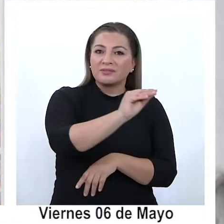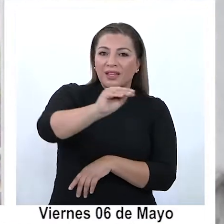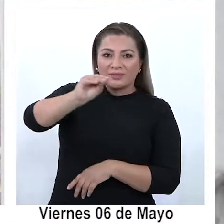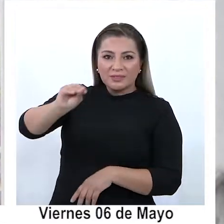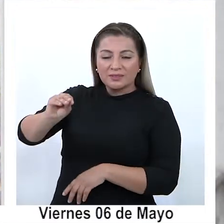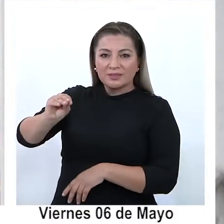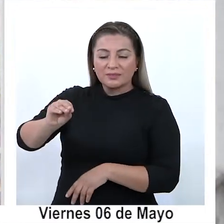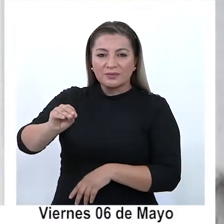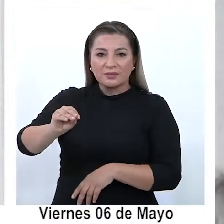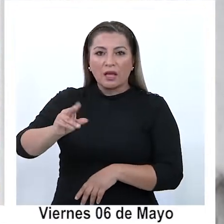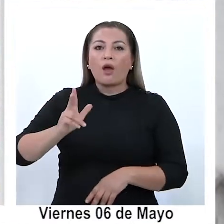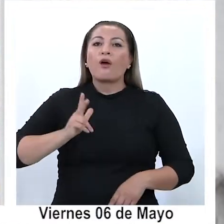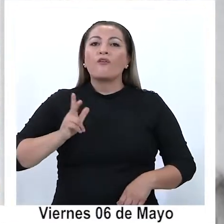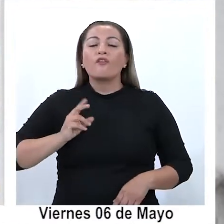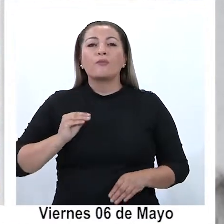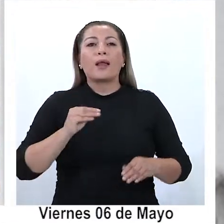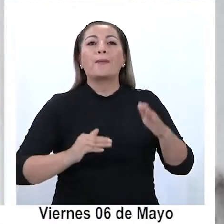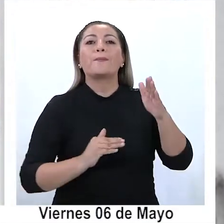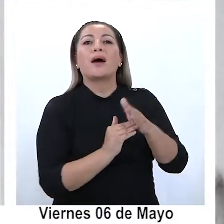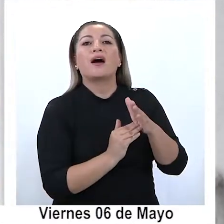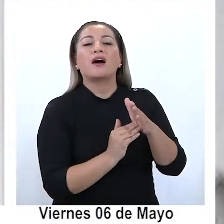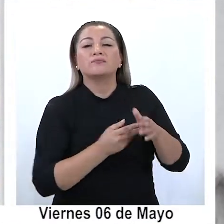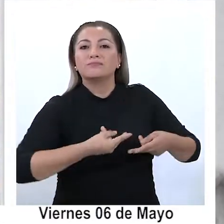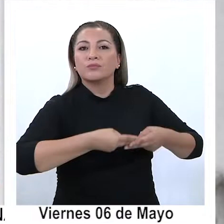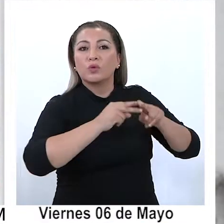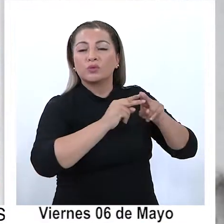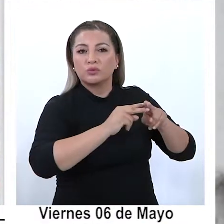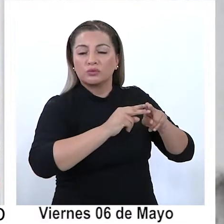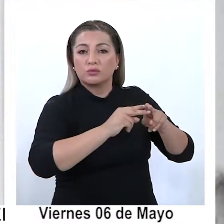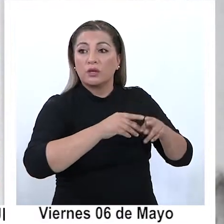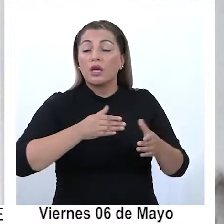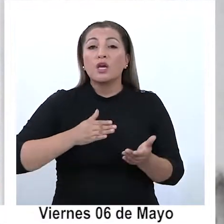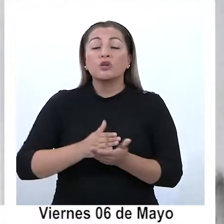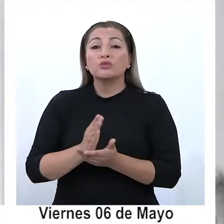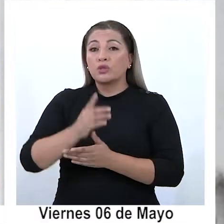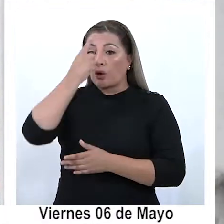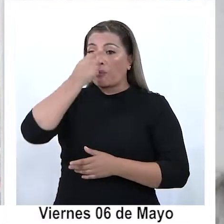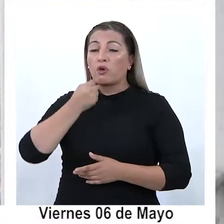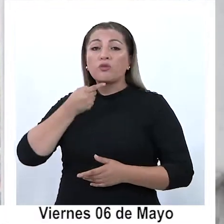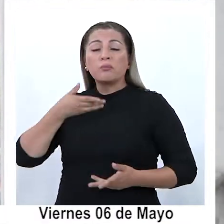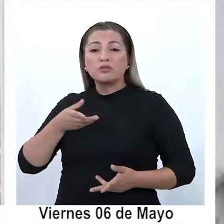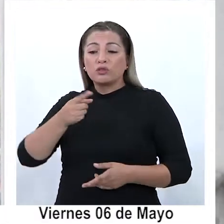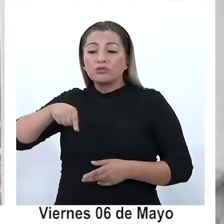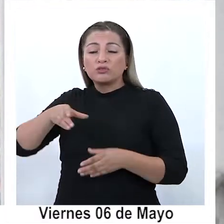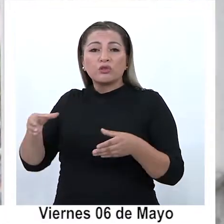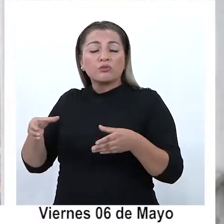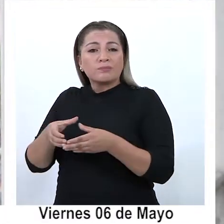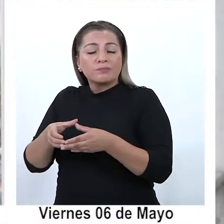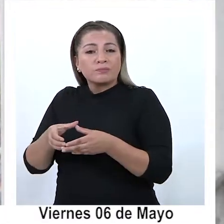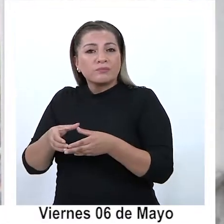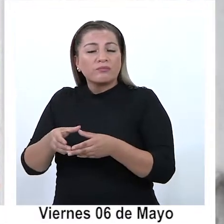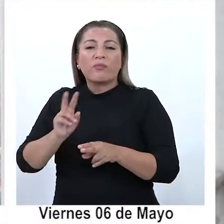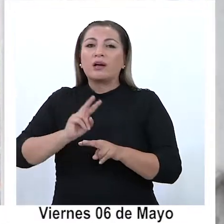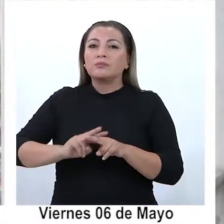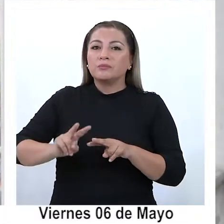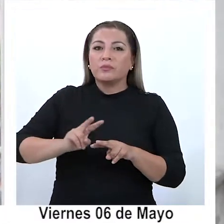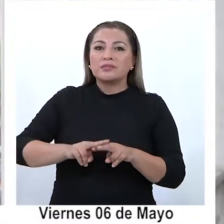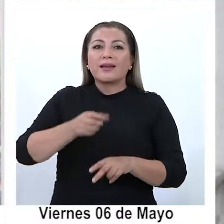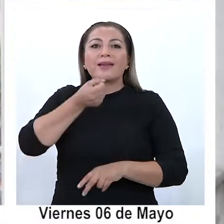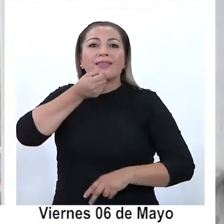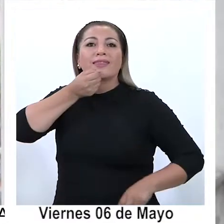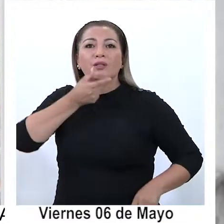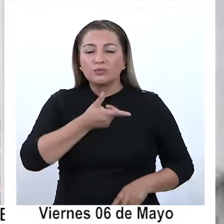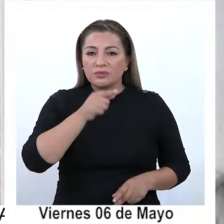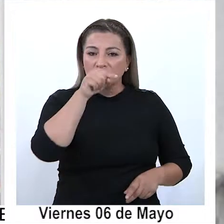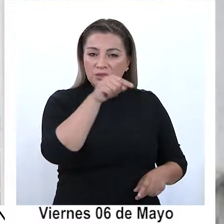formalmente la paralización de las obras y desde el Consejo de Monumentos Nacionales se va a disponer de la respectiva denuncia